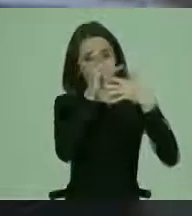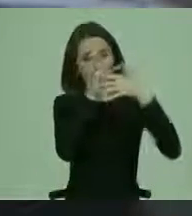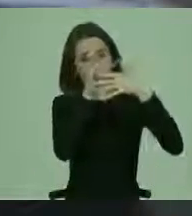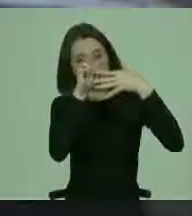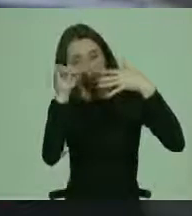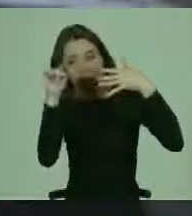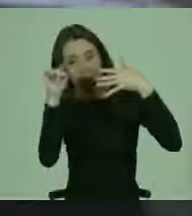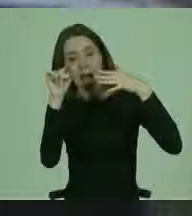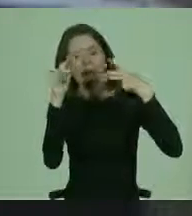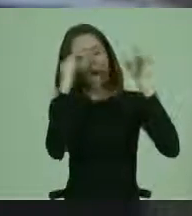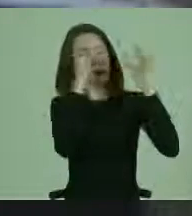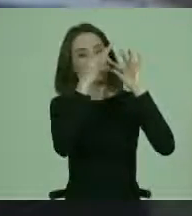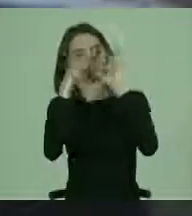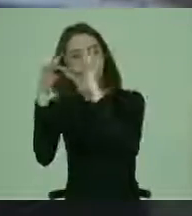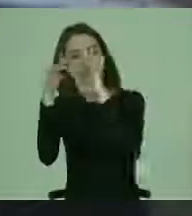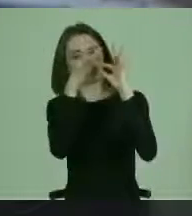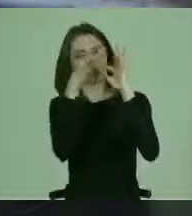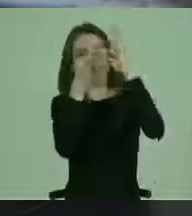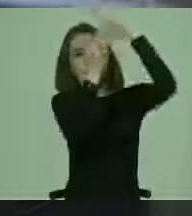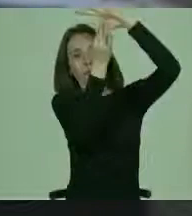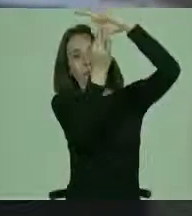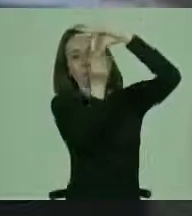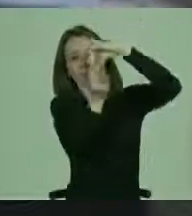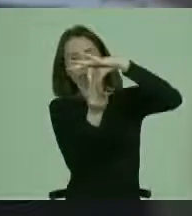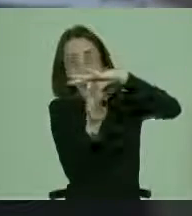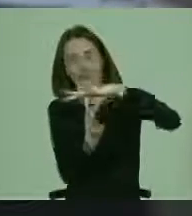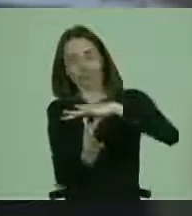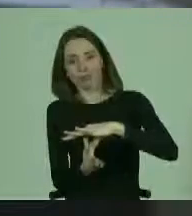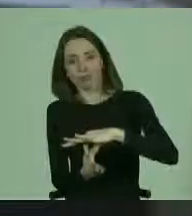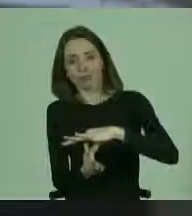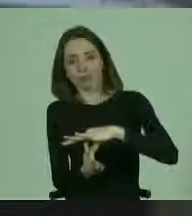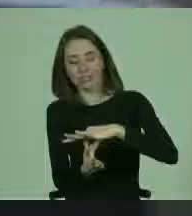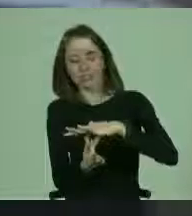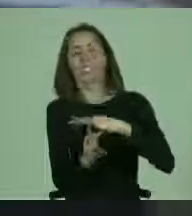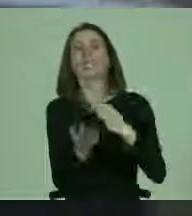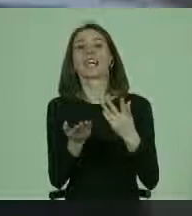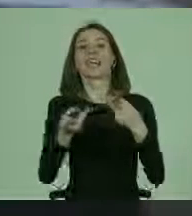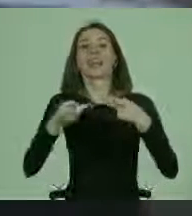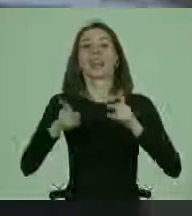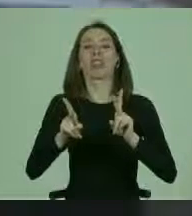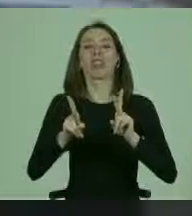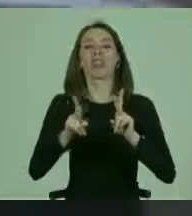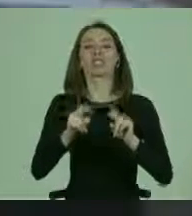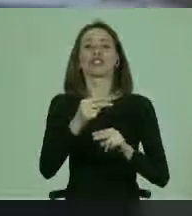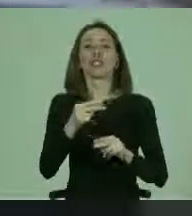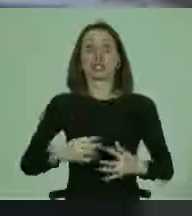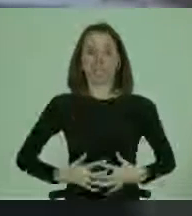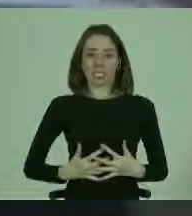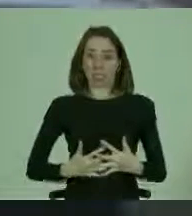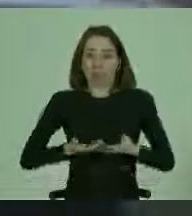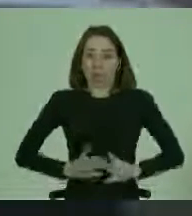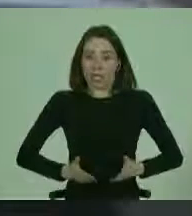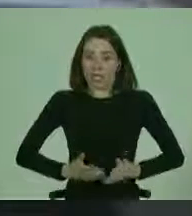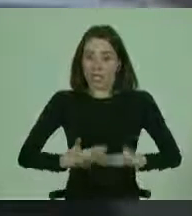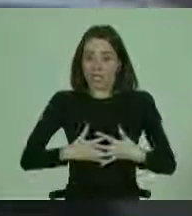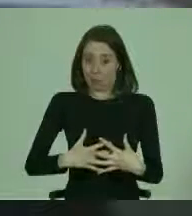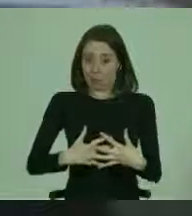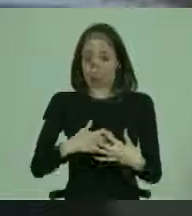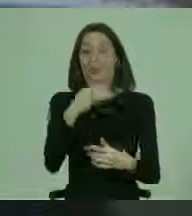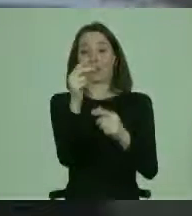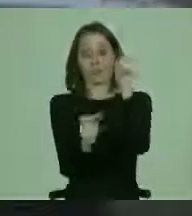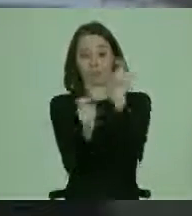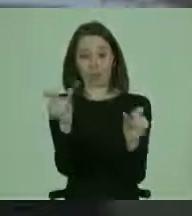el contacto y la hilación con lo que se refiere a los derechos sexuales y reproductivos de las personas con